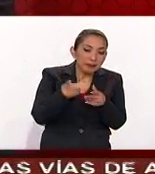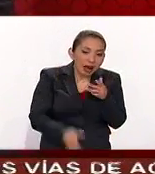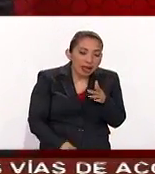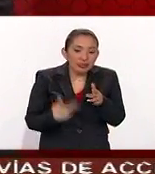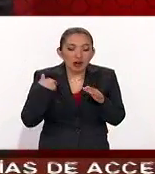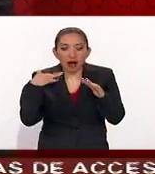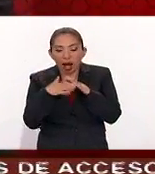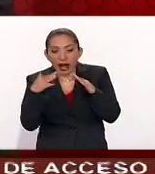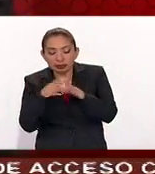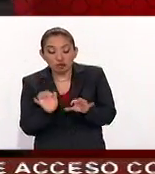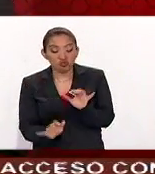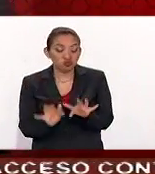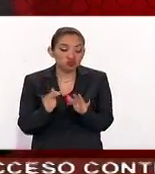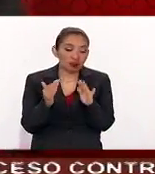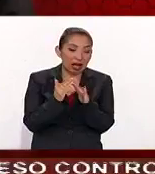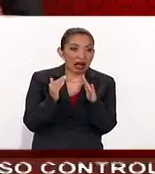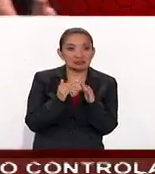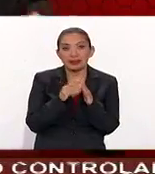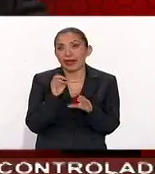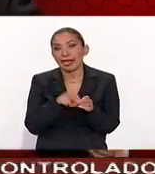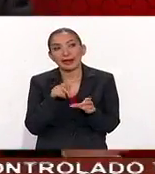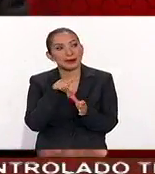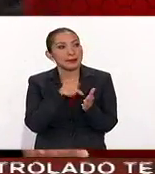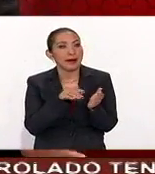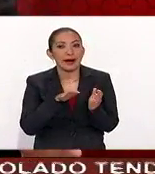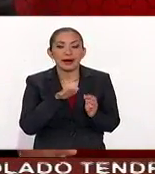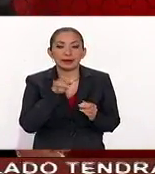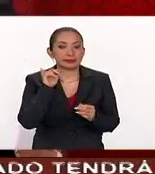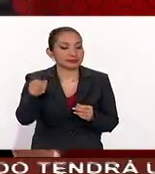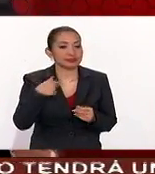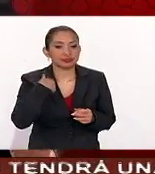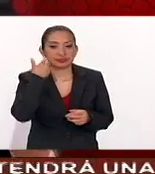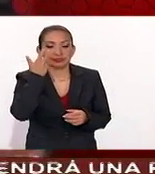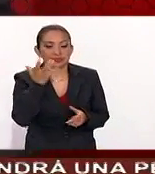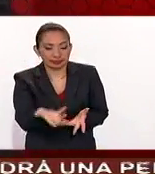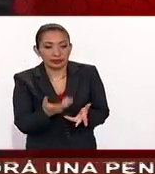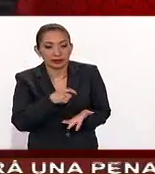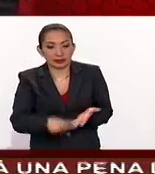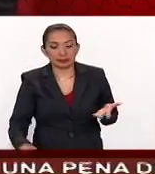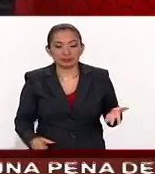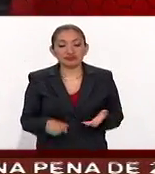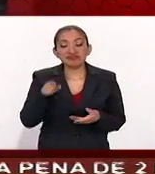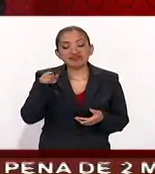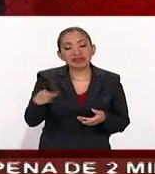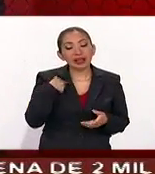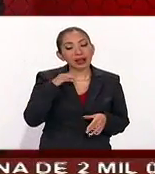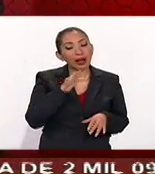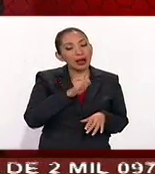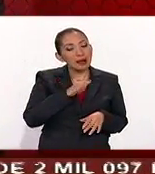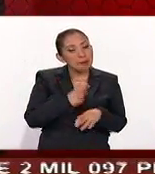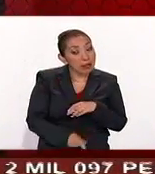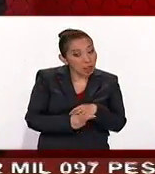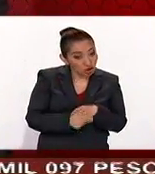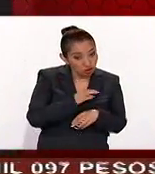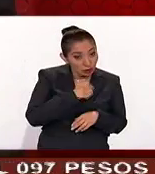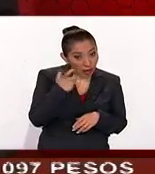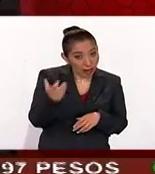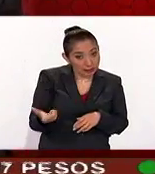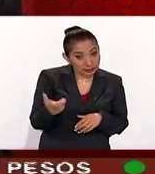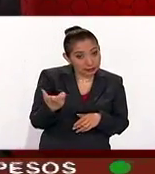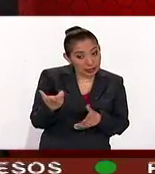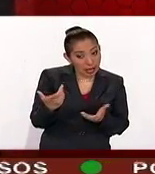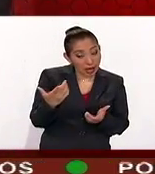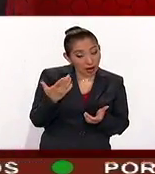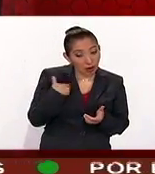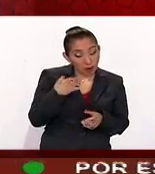metes a internet tecleas casas en una zona donde tú desees encontrarla ¿qué tan riesgoso es encontrar